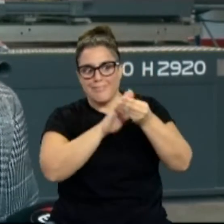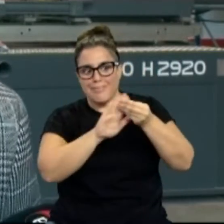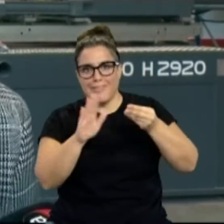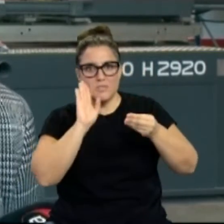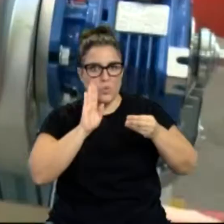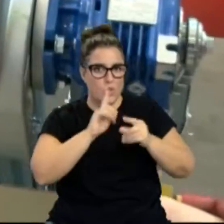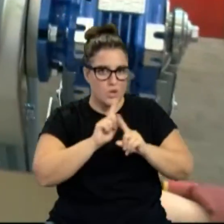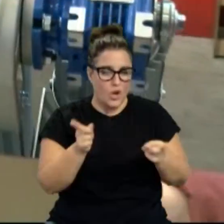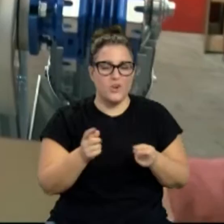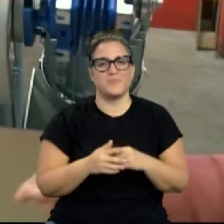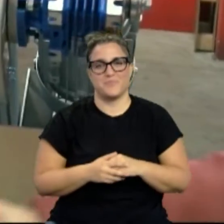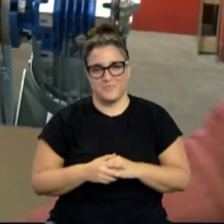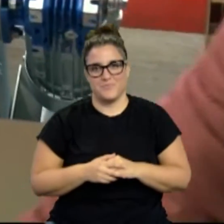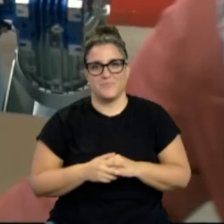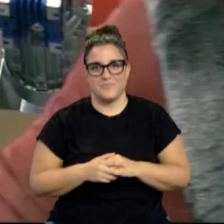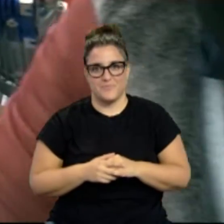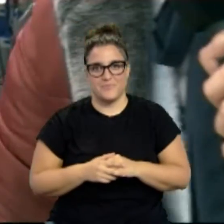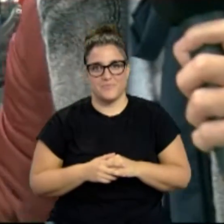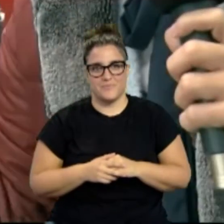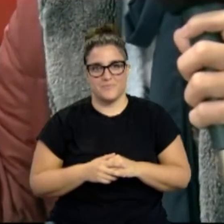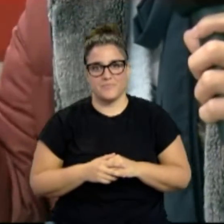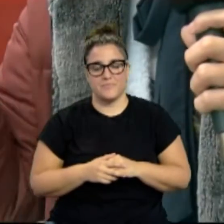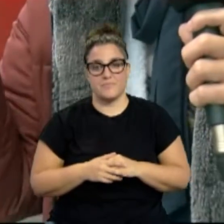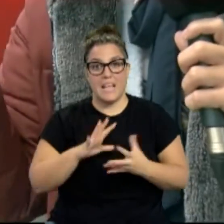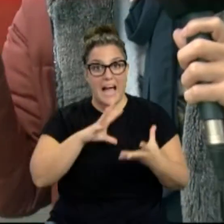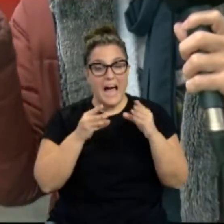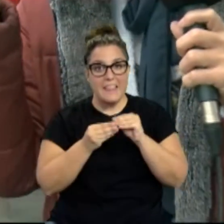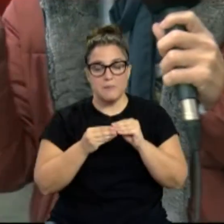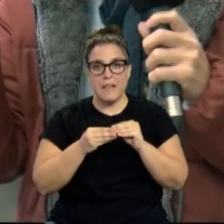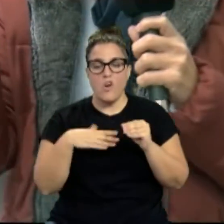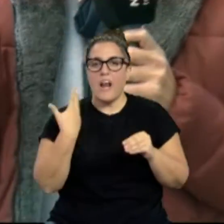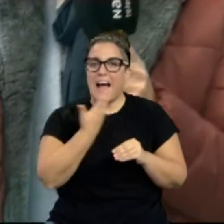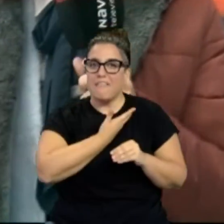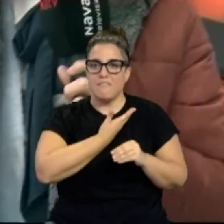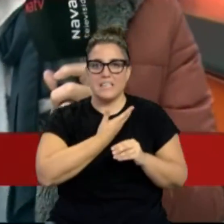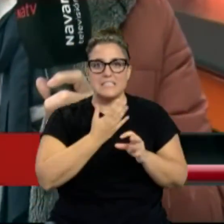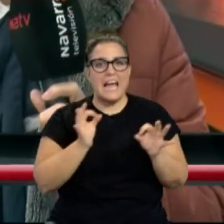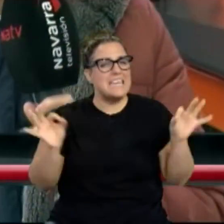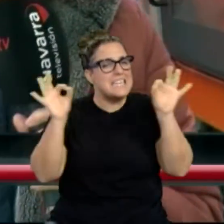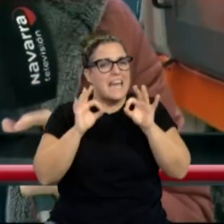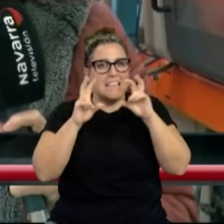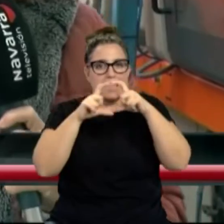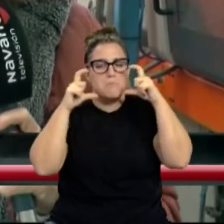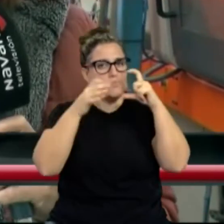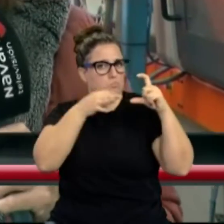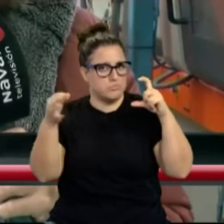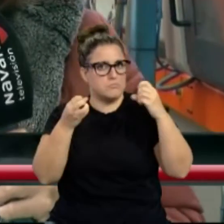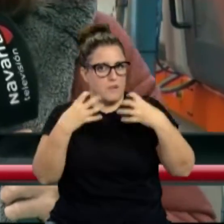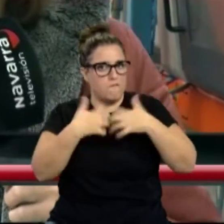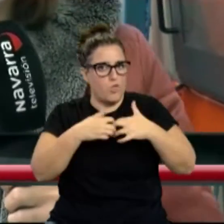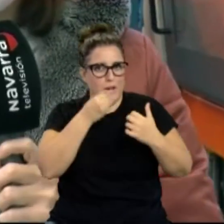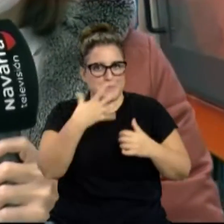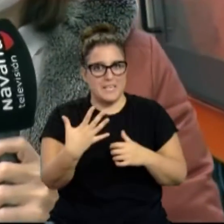que se nos quede todo pegado a la mascarilla. Además este adaptador no afecta en absoluto a la efectividad de la mascarilla, ya se está